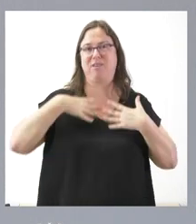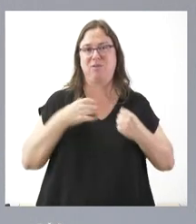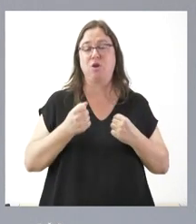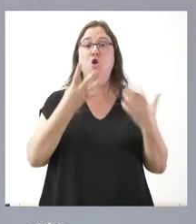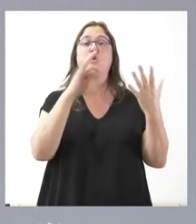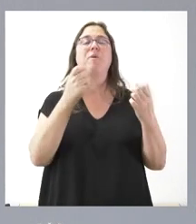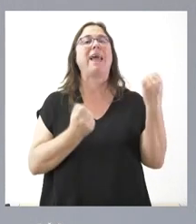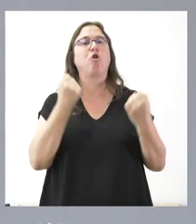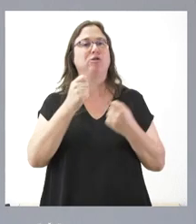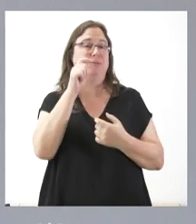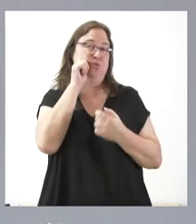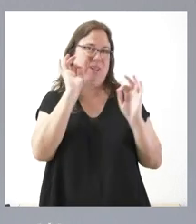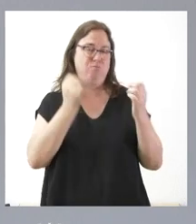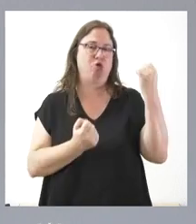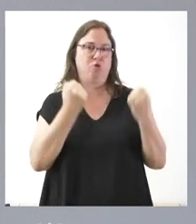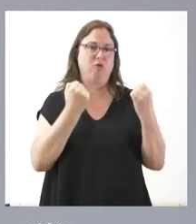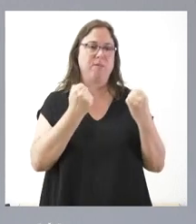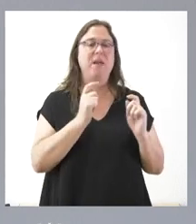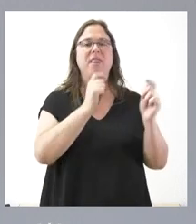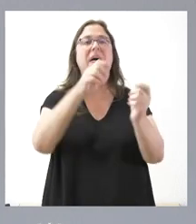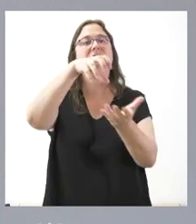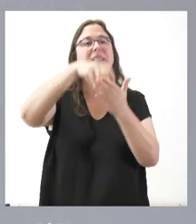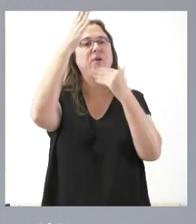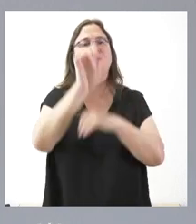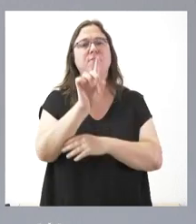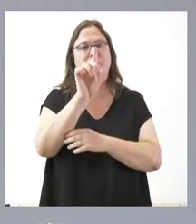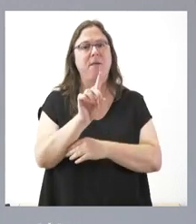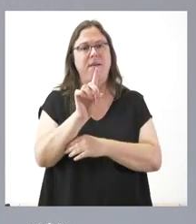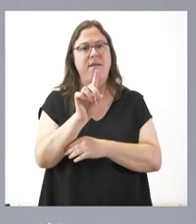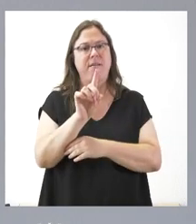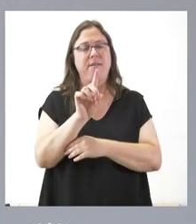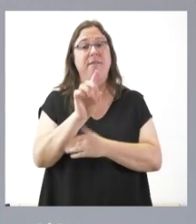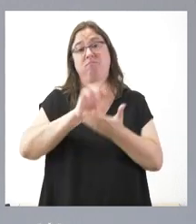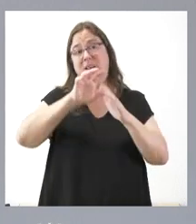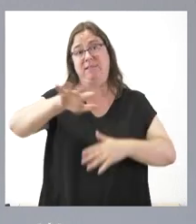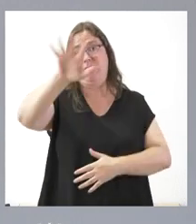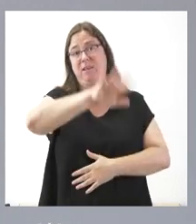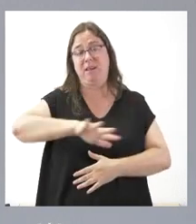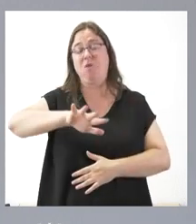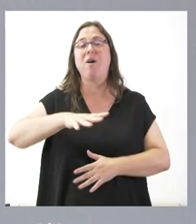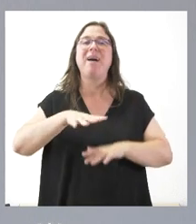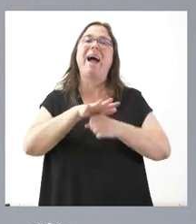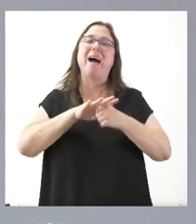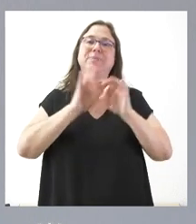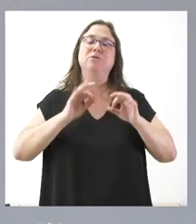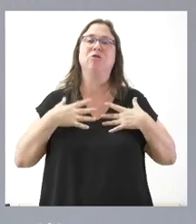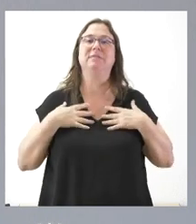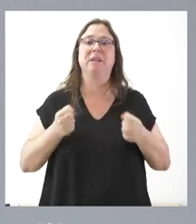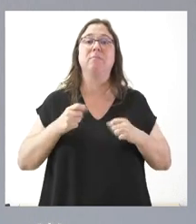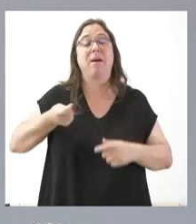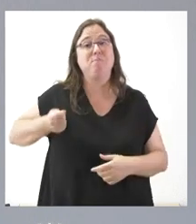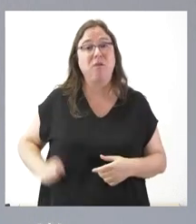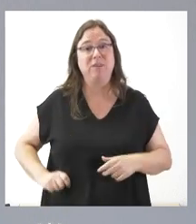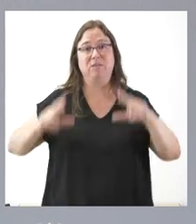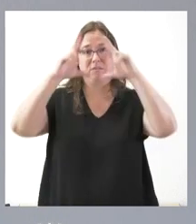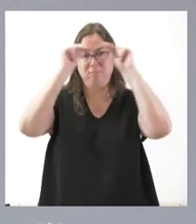turismos con destino a los centros de atención primaria de Castilla y León en el ámbito sanitario, para que los profesionales sanitarios puedan prestar